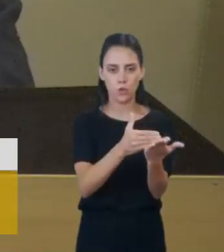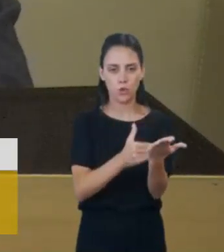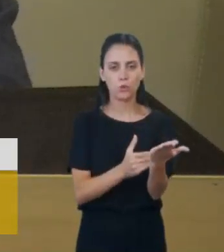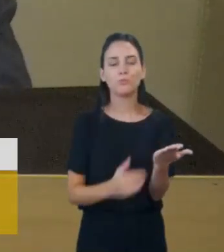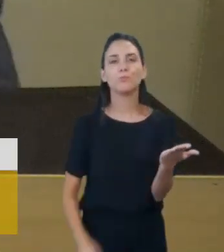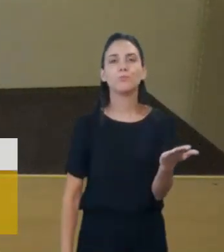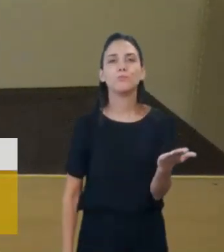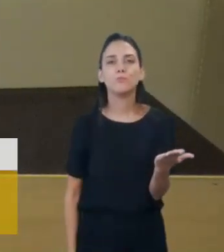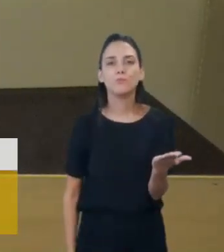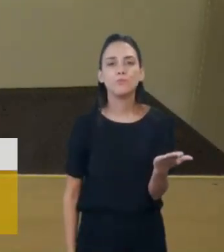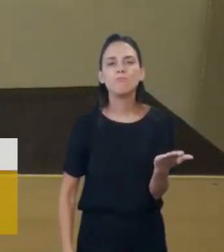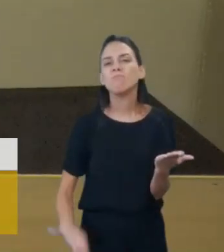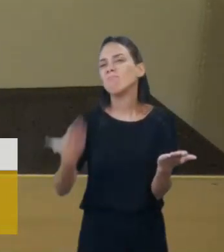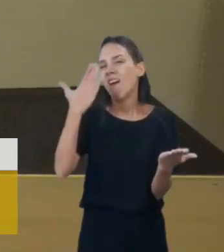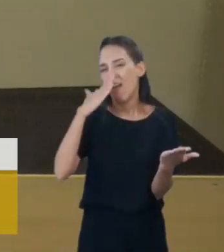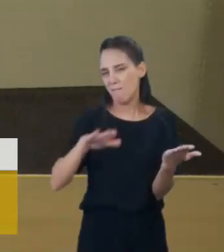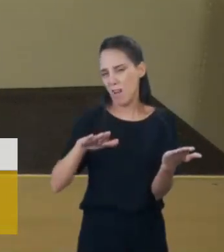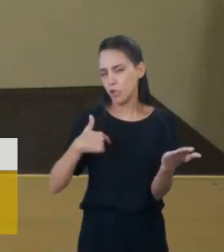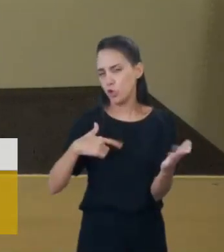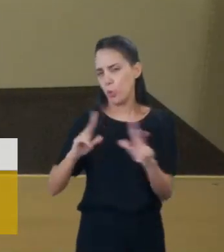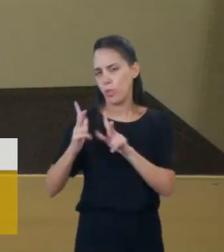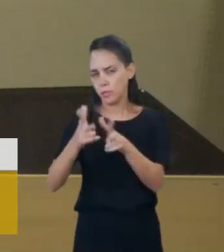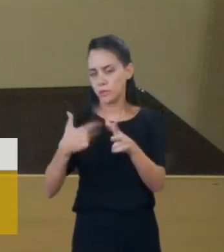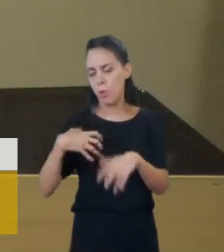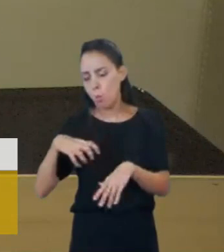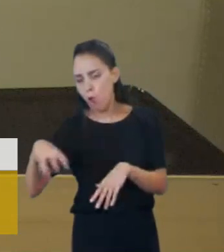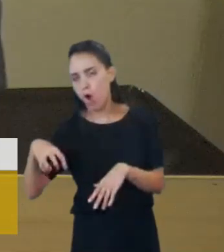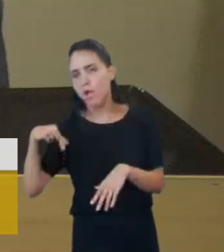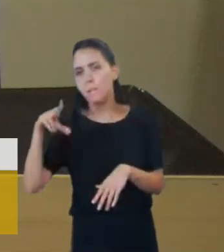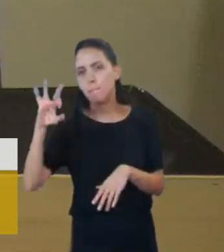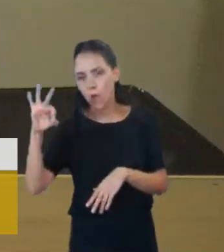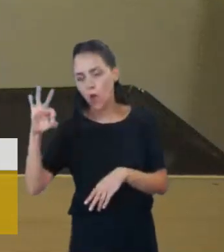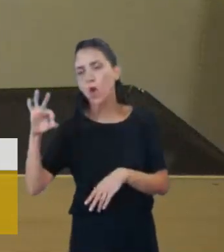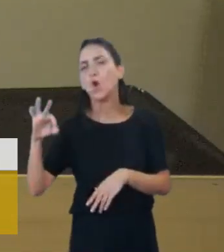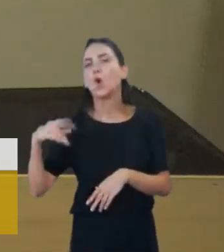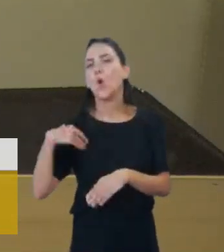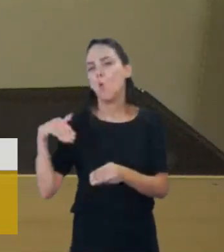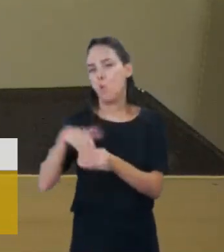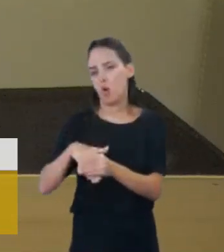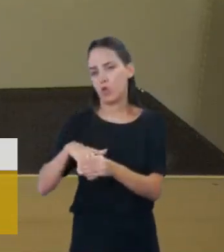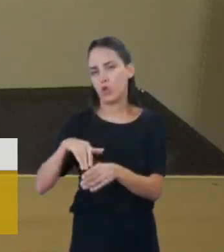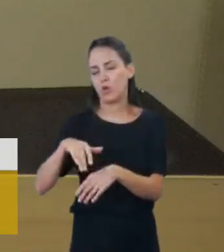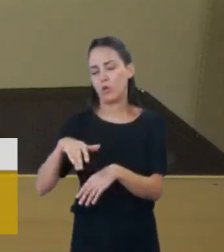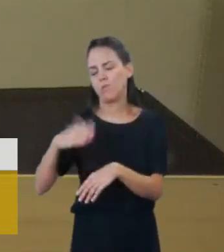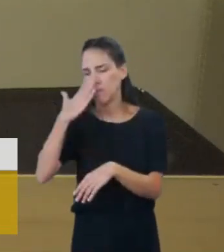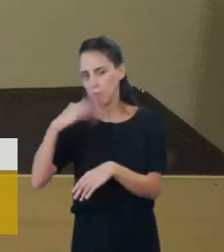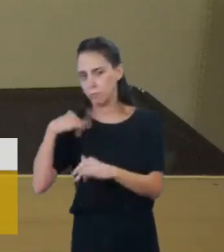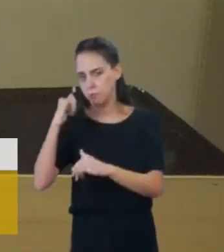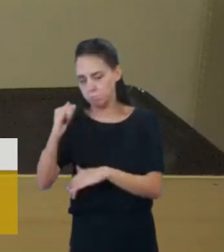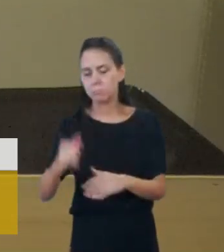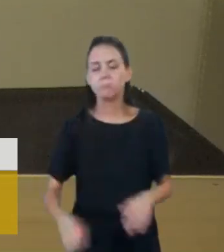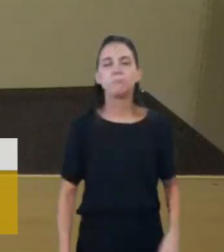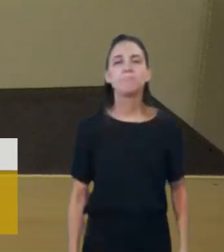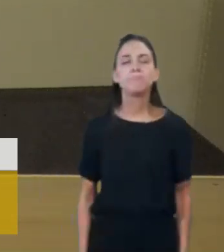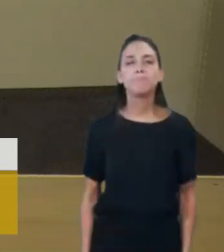se expresaré como nuestro bloque, el bloque del PRO, tiene su voto anticipado. En líneas